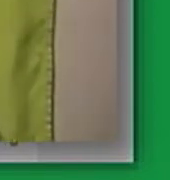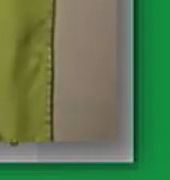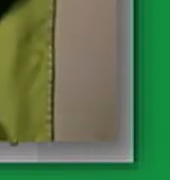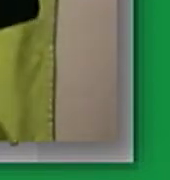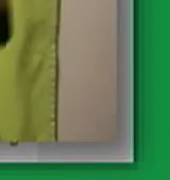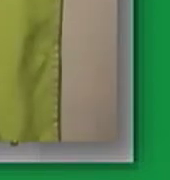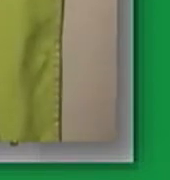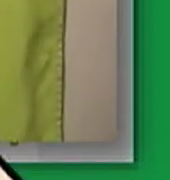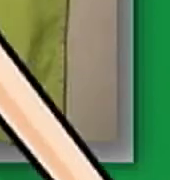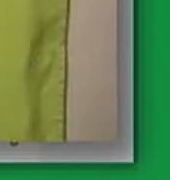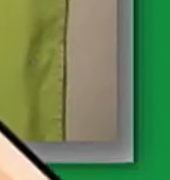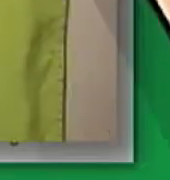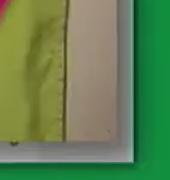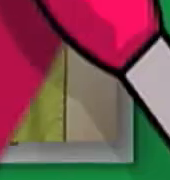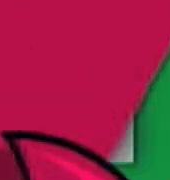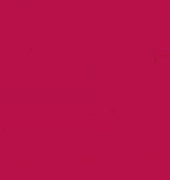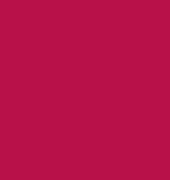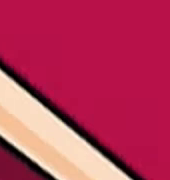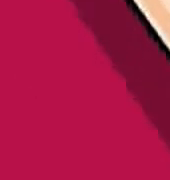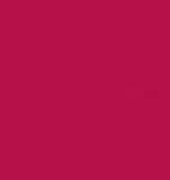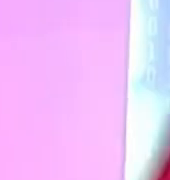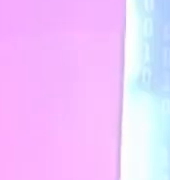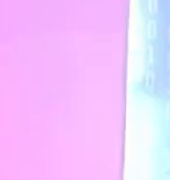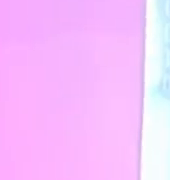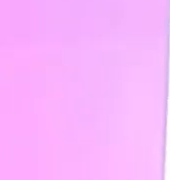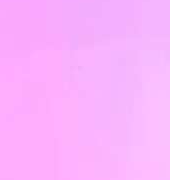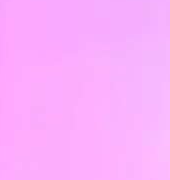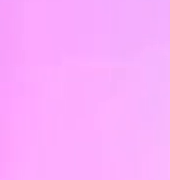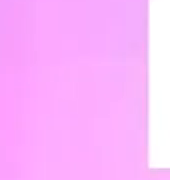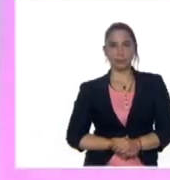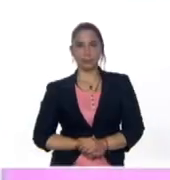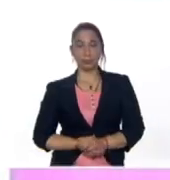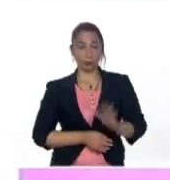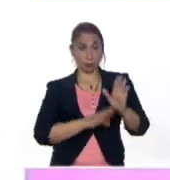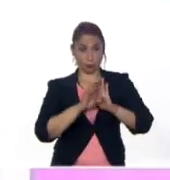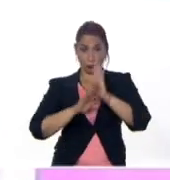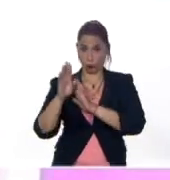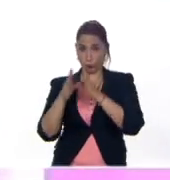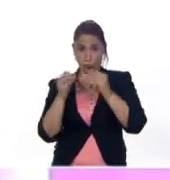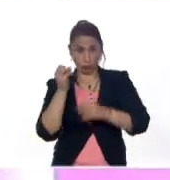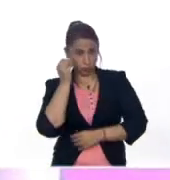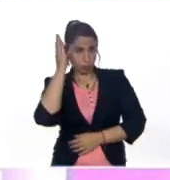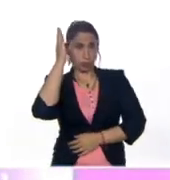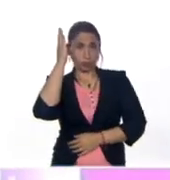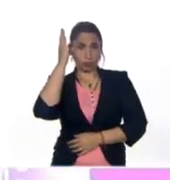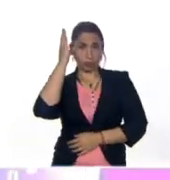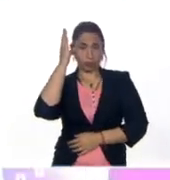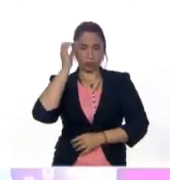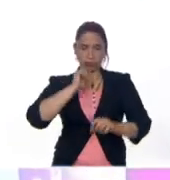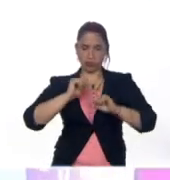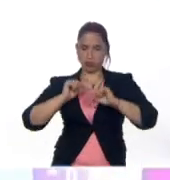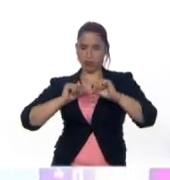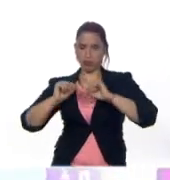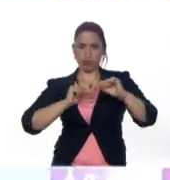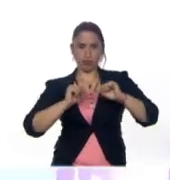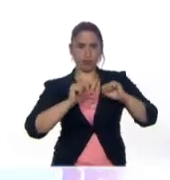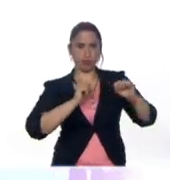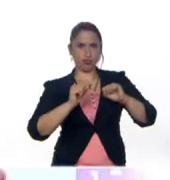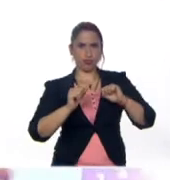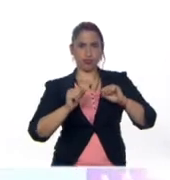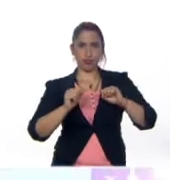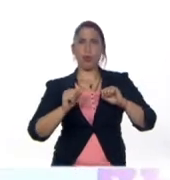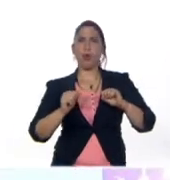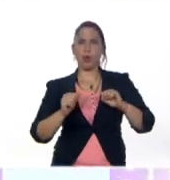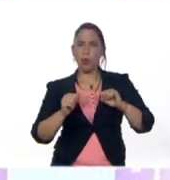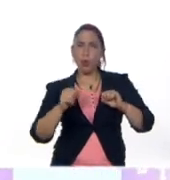textos para desarrollar toda nuestra capacidad de motricidad gruesa al ritmo